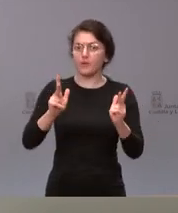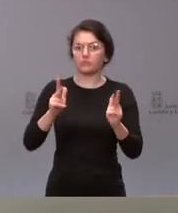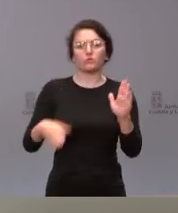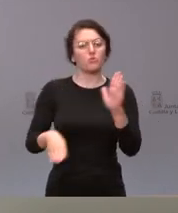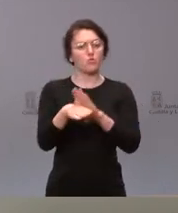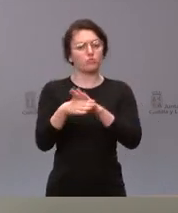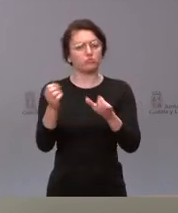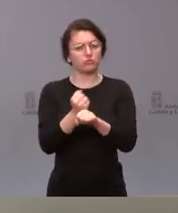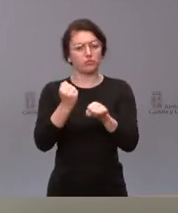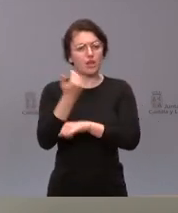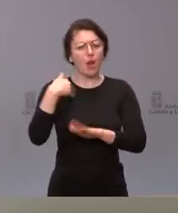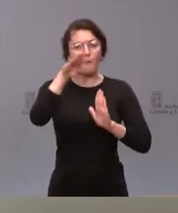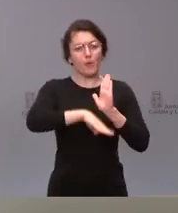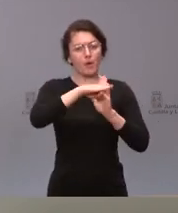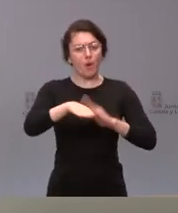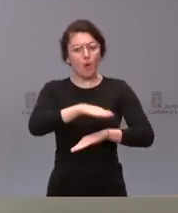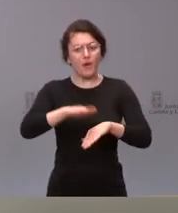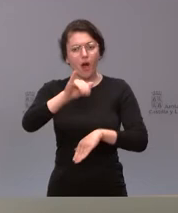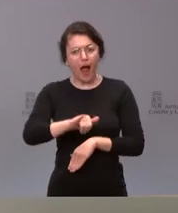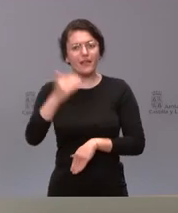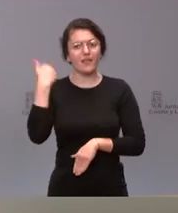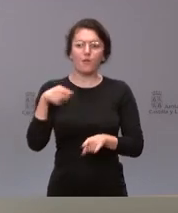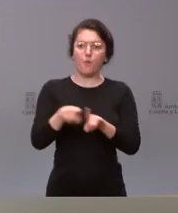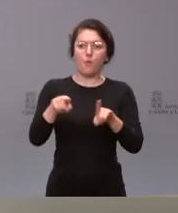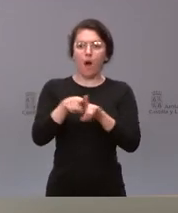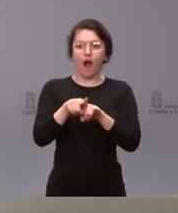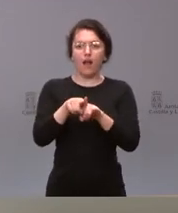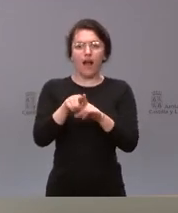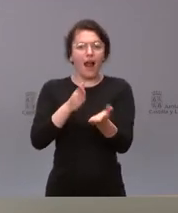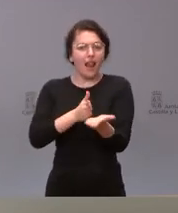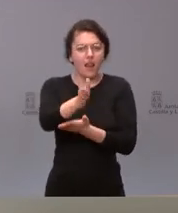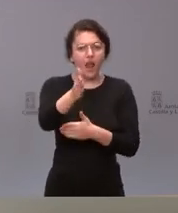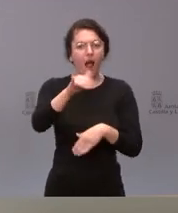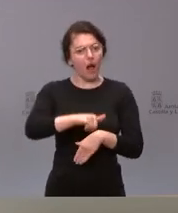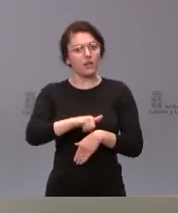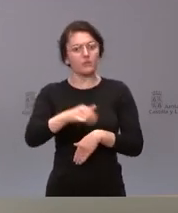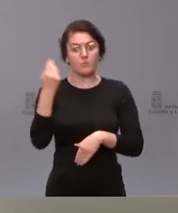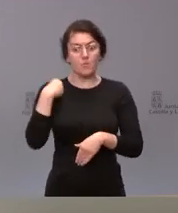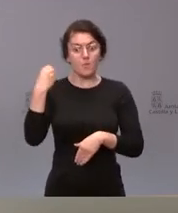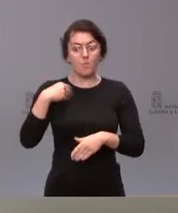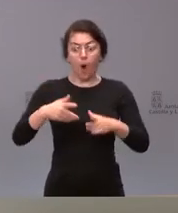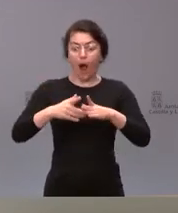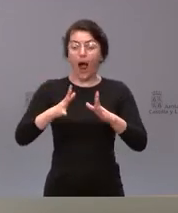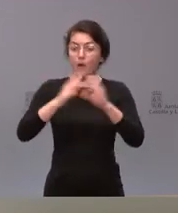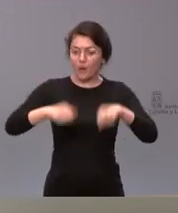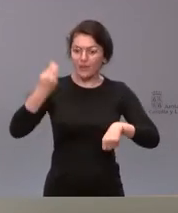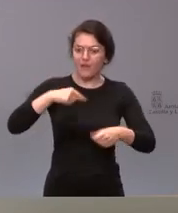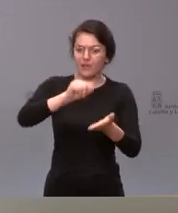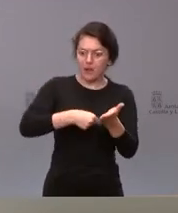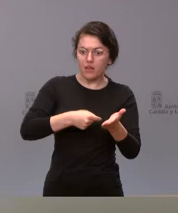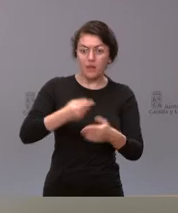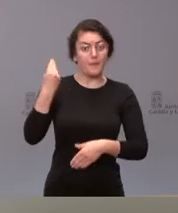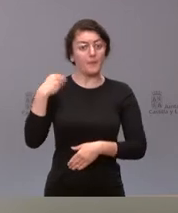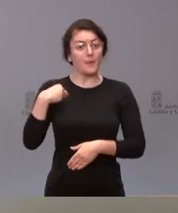y tenemos una hoja de ruta que es la que está firmada en ese acuerdo pero también es la que presentó el presidente Alfonso Fernández Mañueco